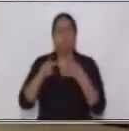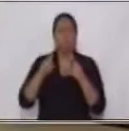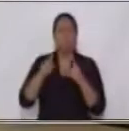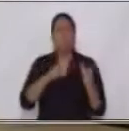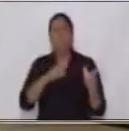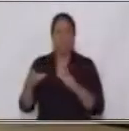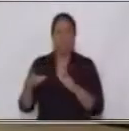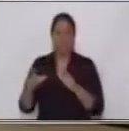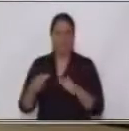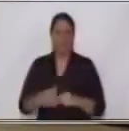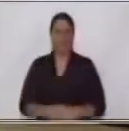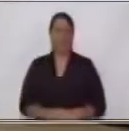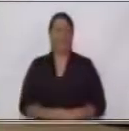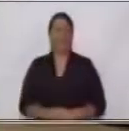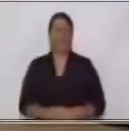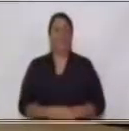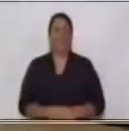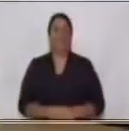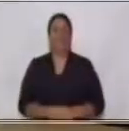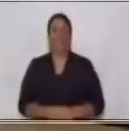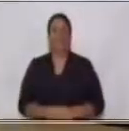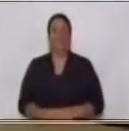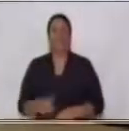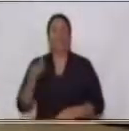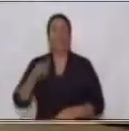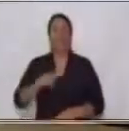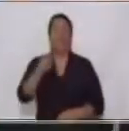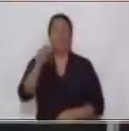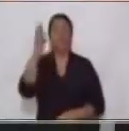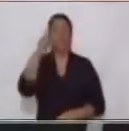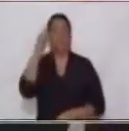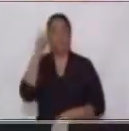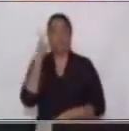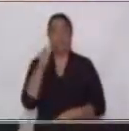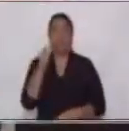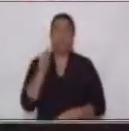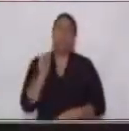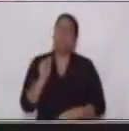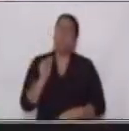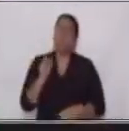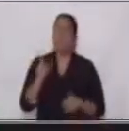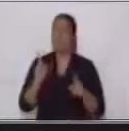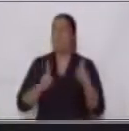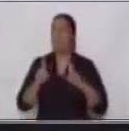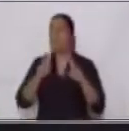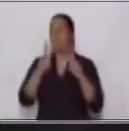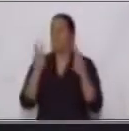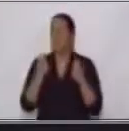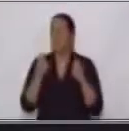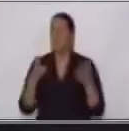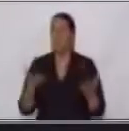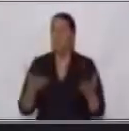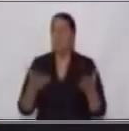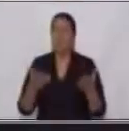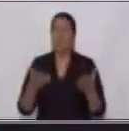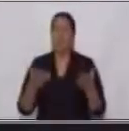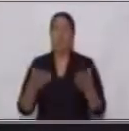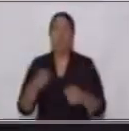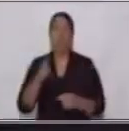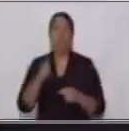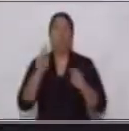sesión de hoy. Vamos a recordar un poquito sobre temas que son